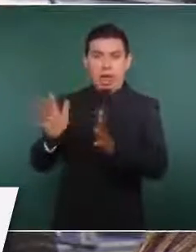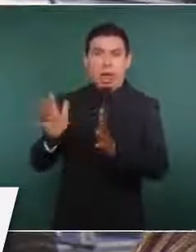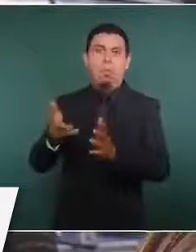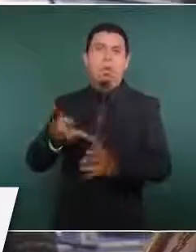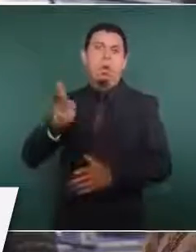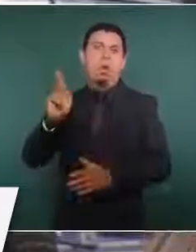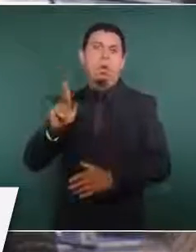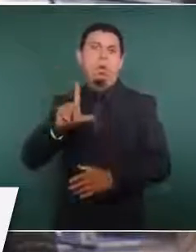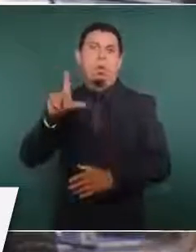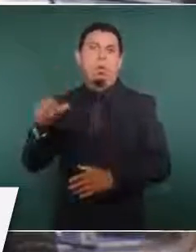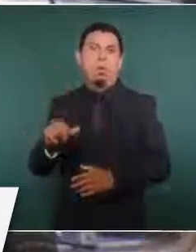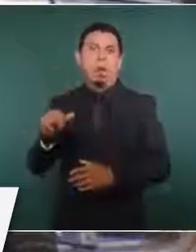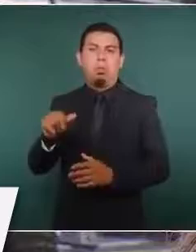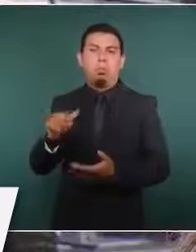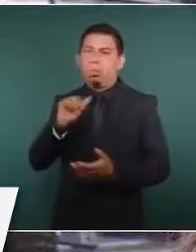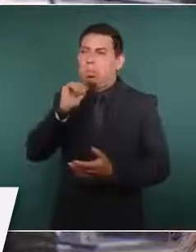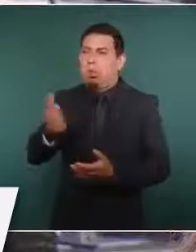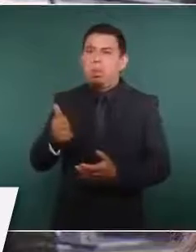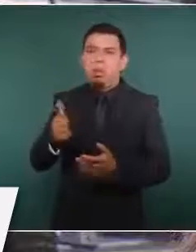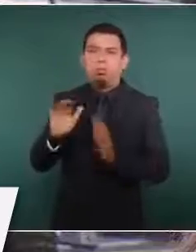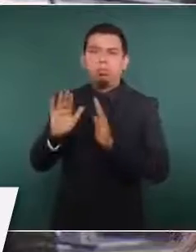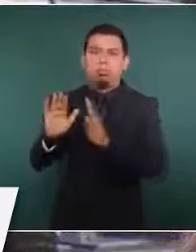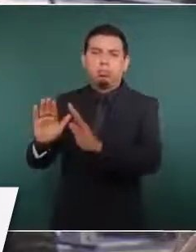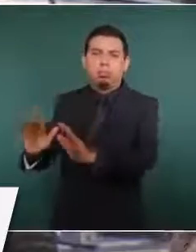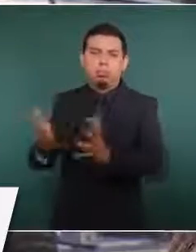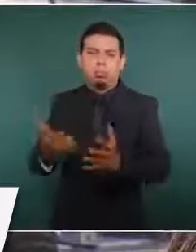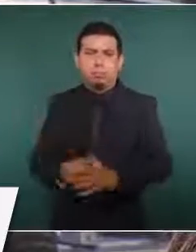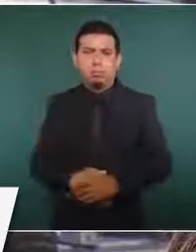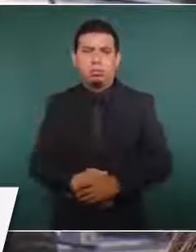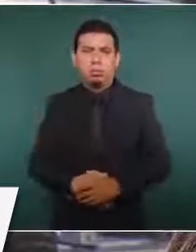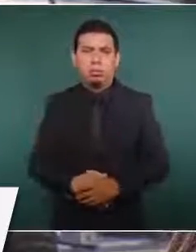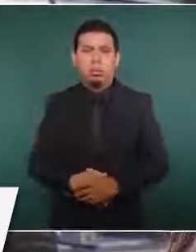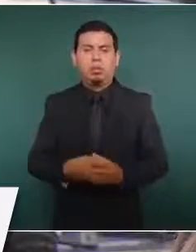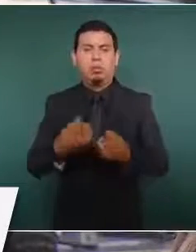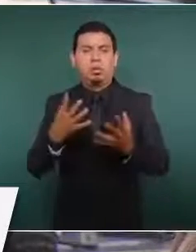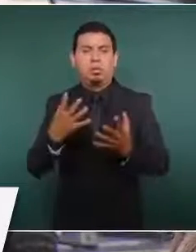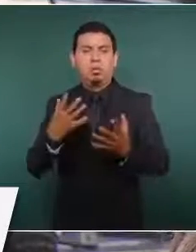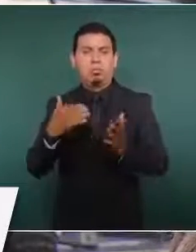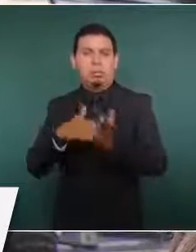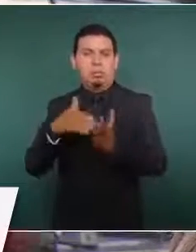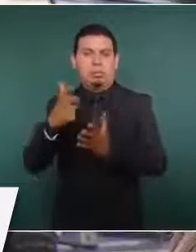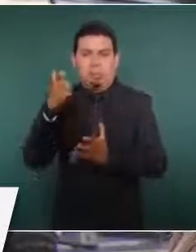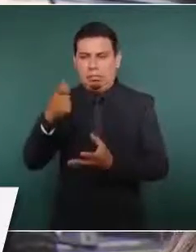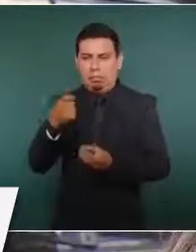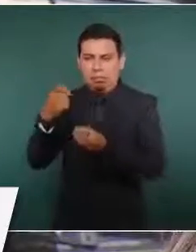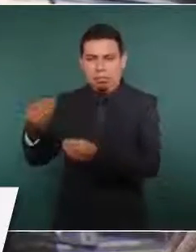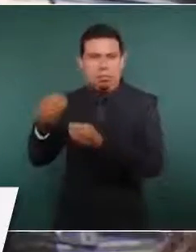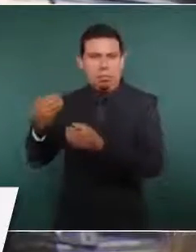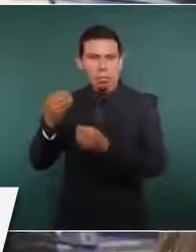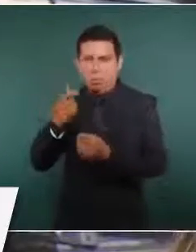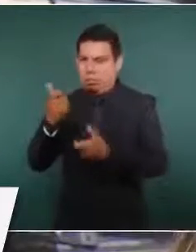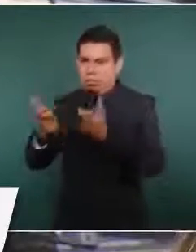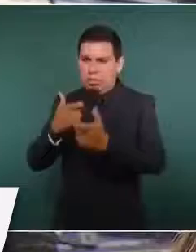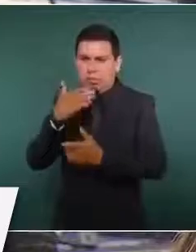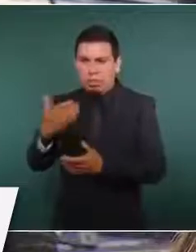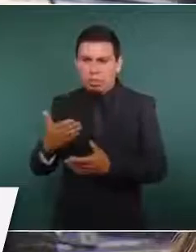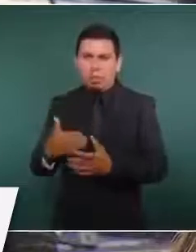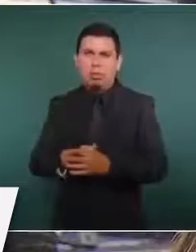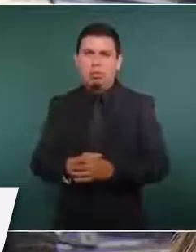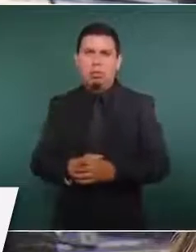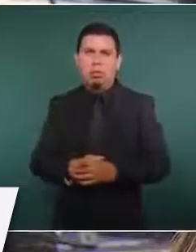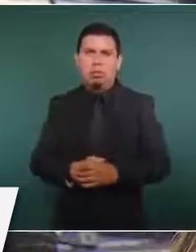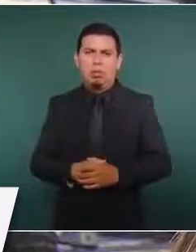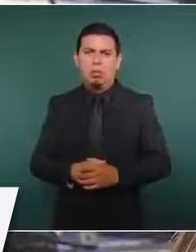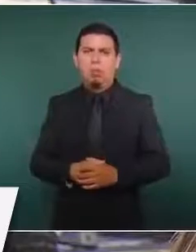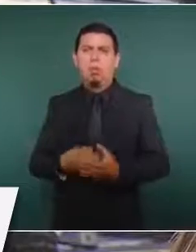lamentablemente representan miles de millones de pesos y que seguramente constituyen también un